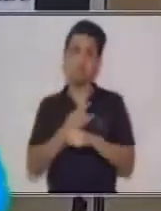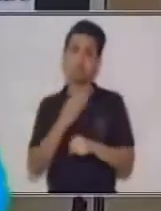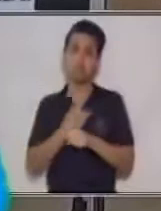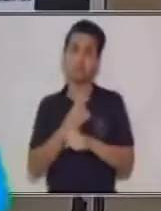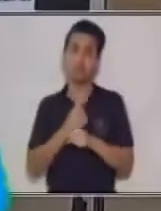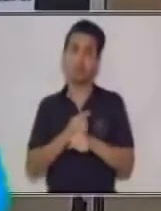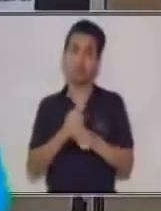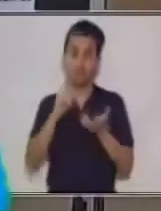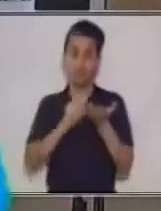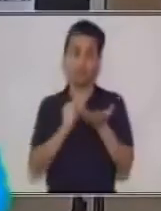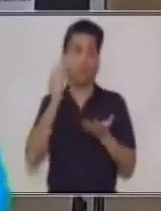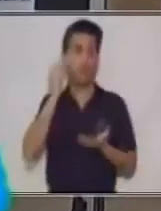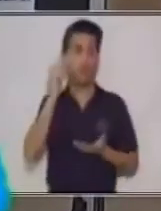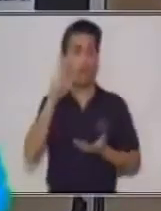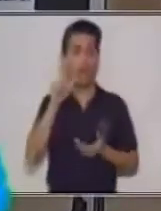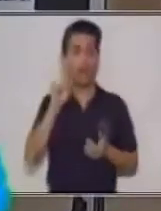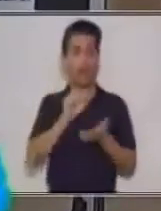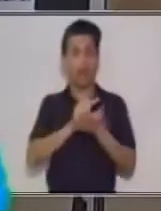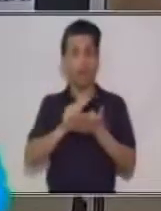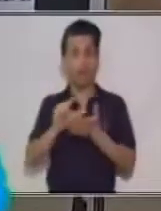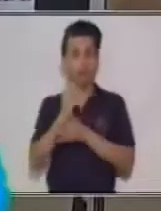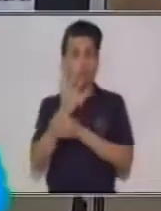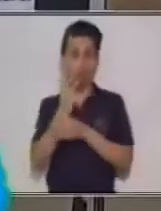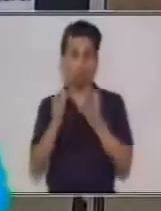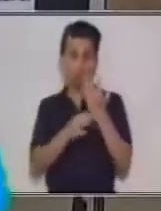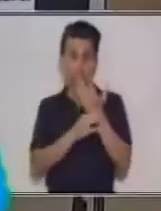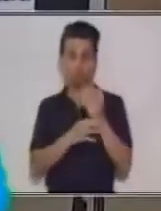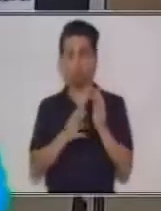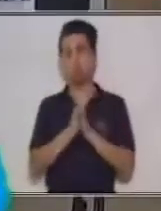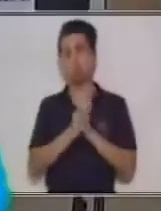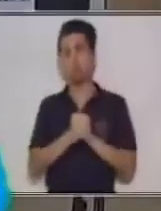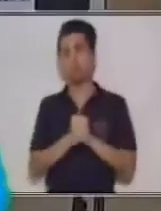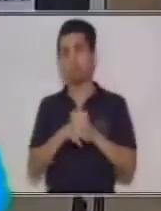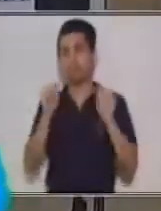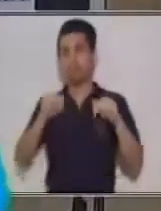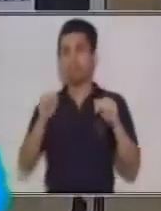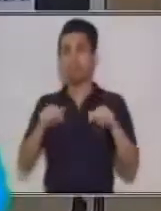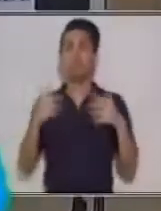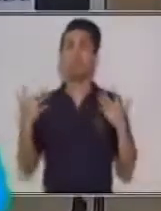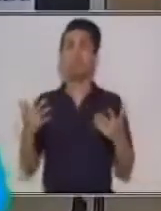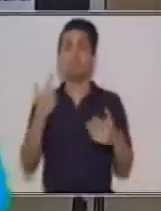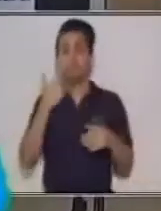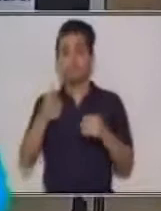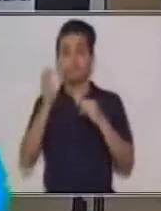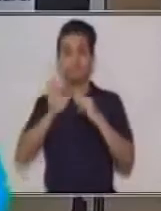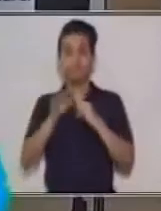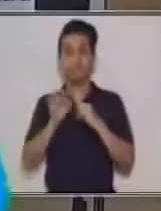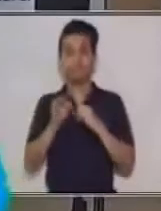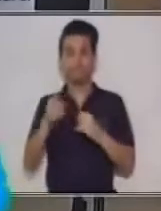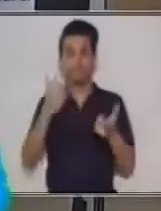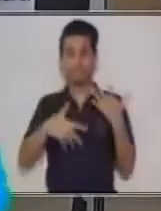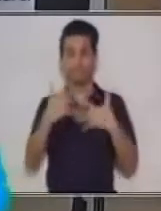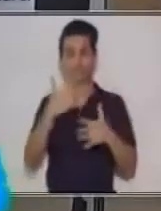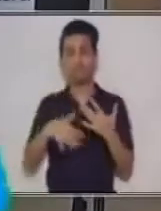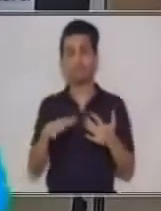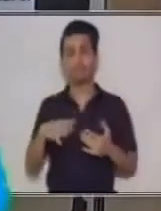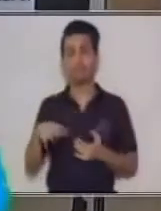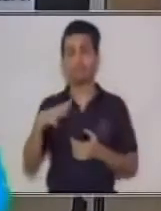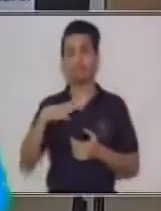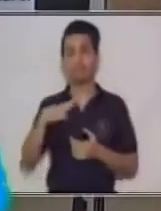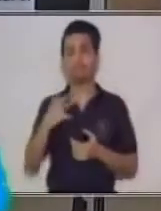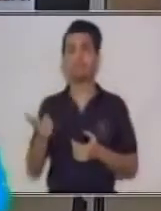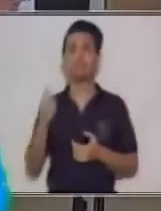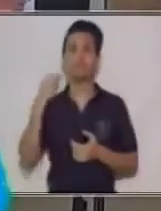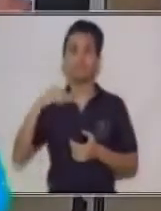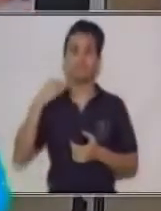antibacterial para poder desinfectar tus manos. Y en esta oportunidad, en la interpretación de Lengua de Señas, nos